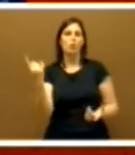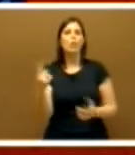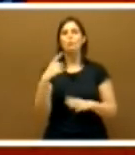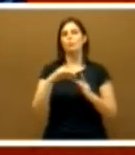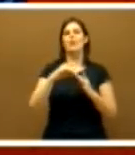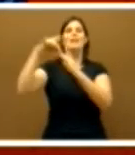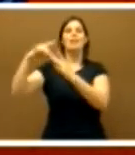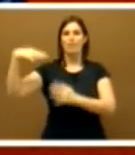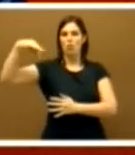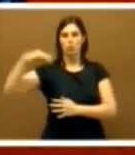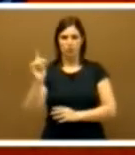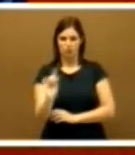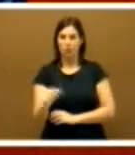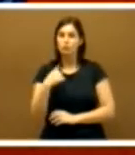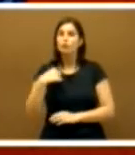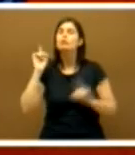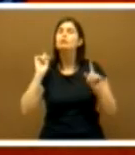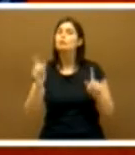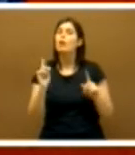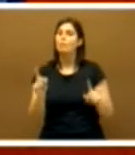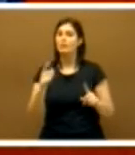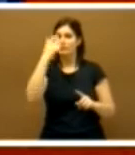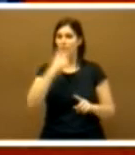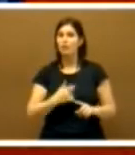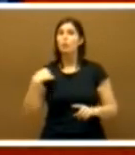todo caso, un verso extremeño.